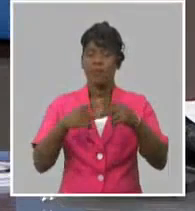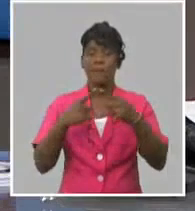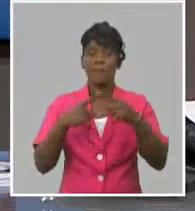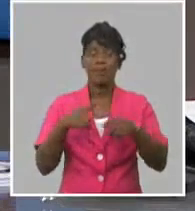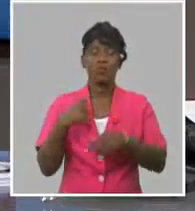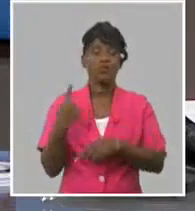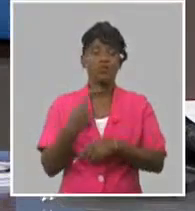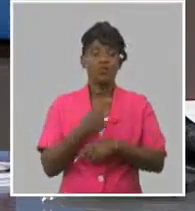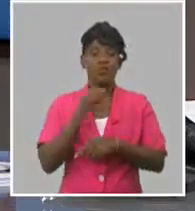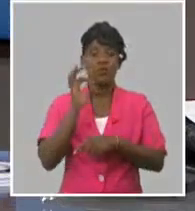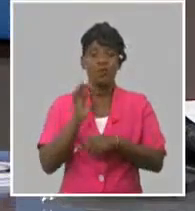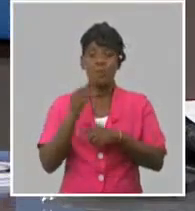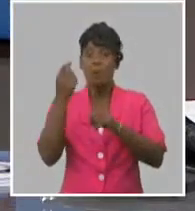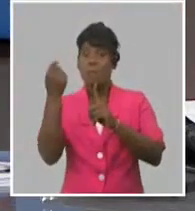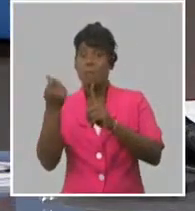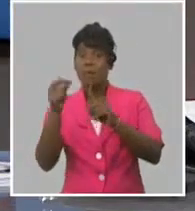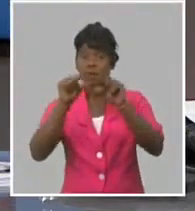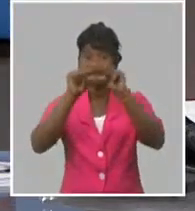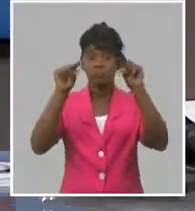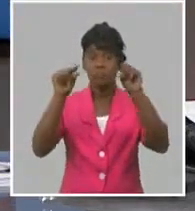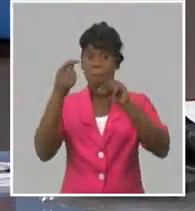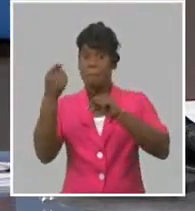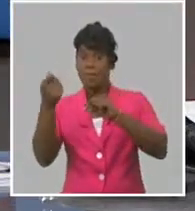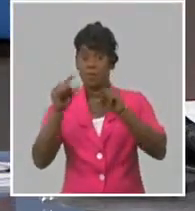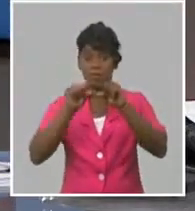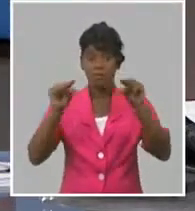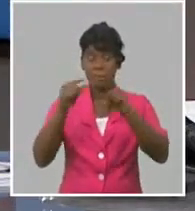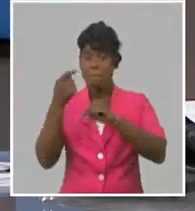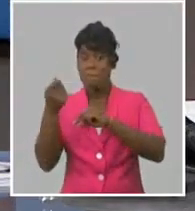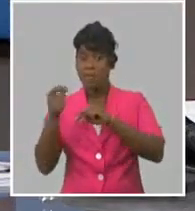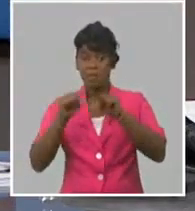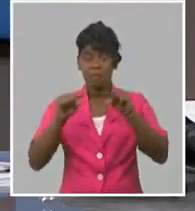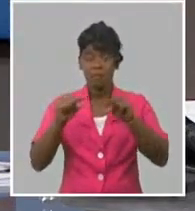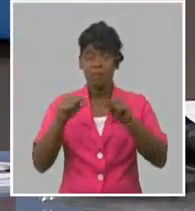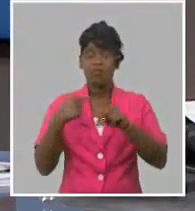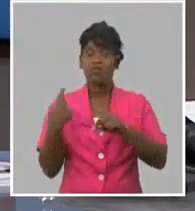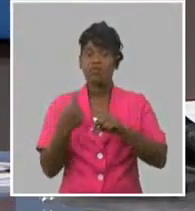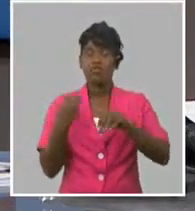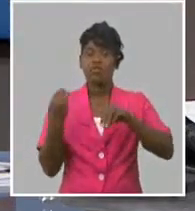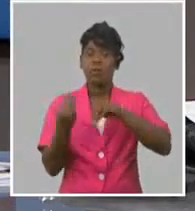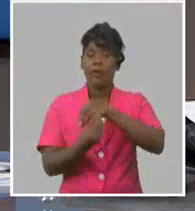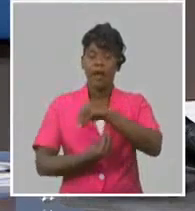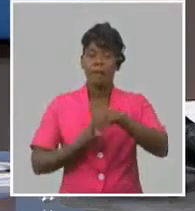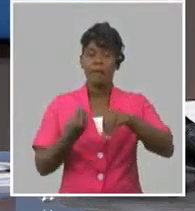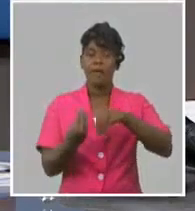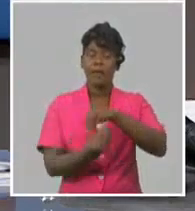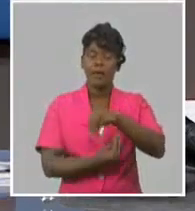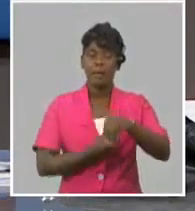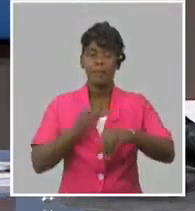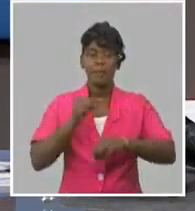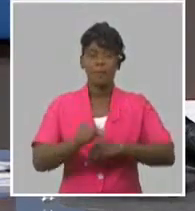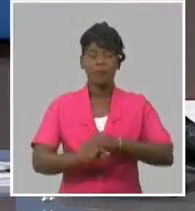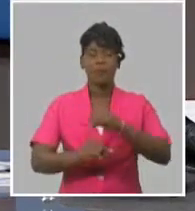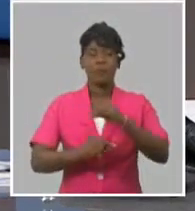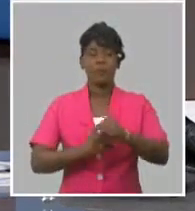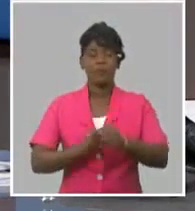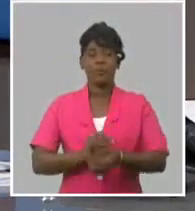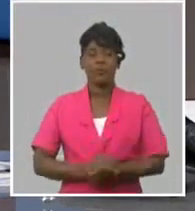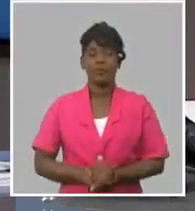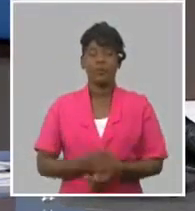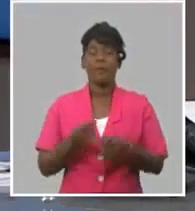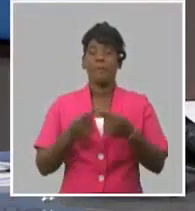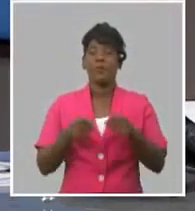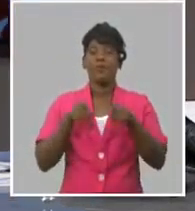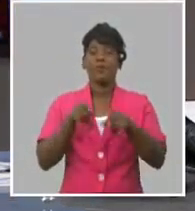que se ha venido cambiando en los últimos años, que es un margen de utilidad